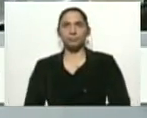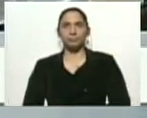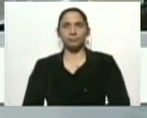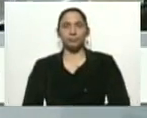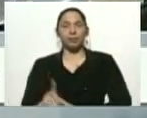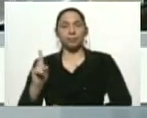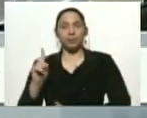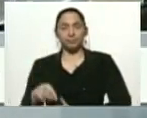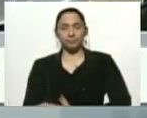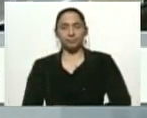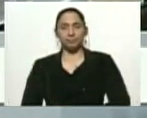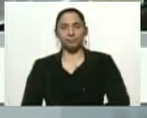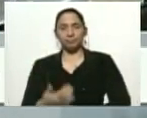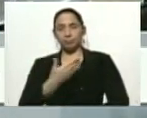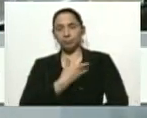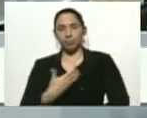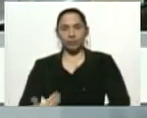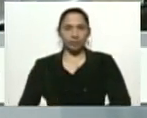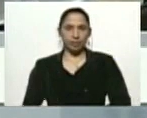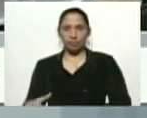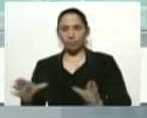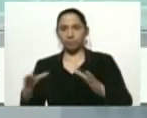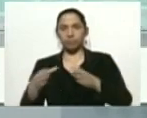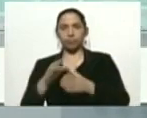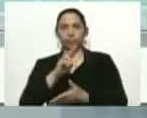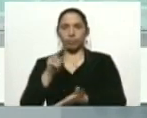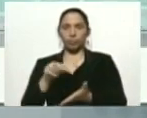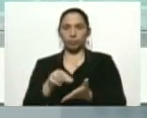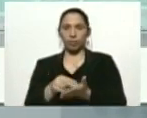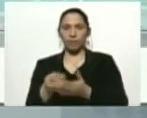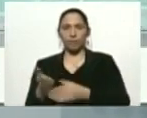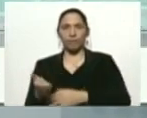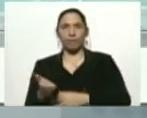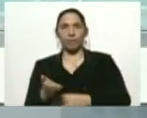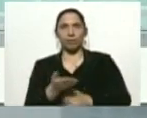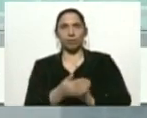Estaba también el presidente de la Cámara Nacional de Ferreterías.